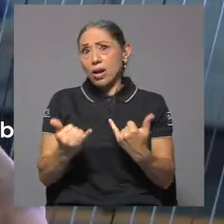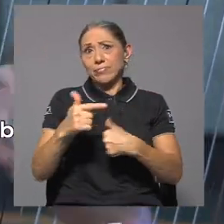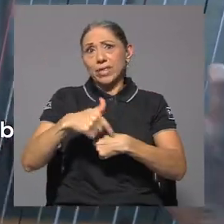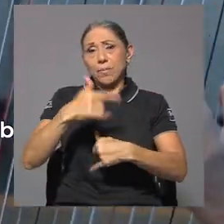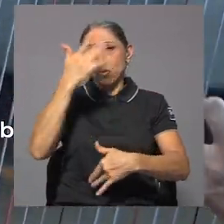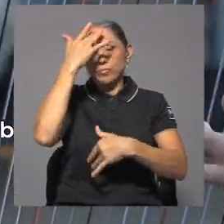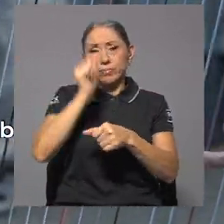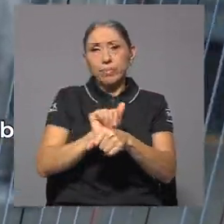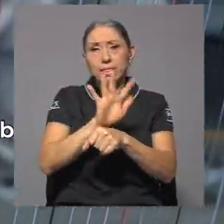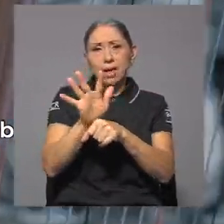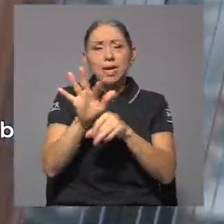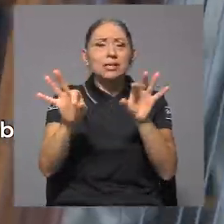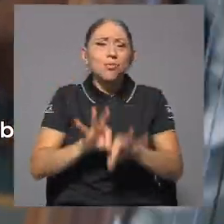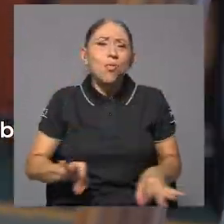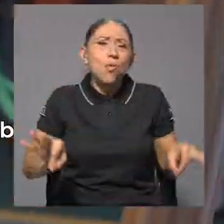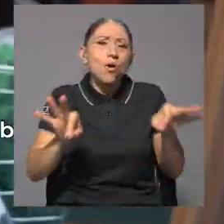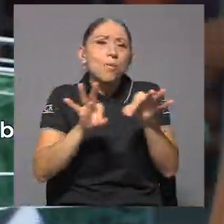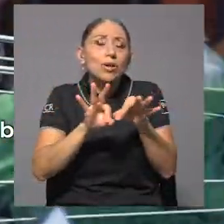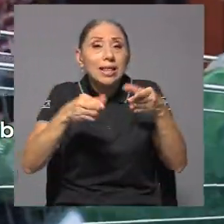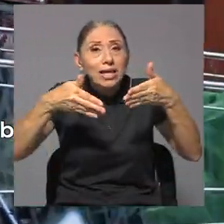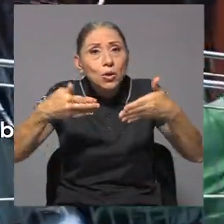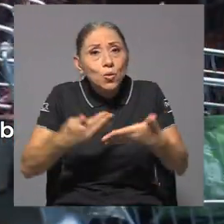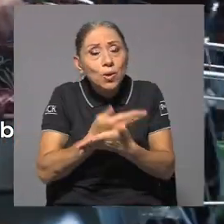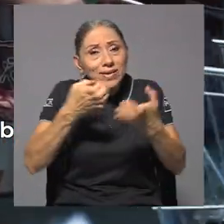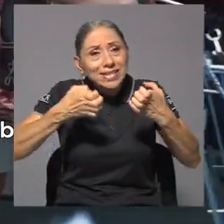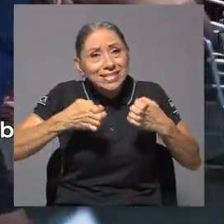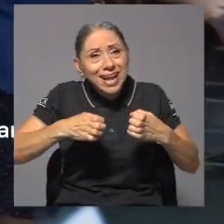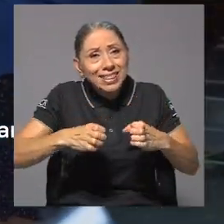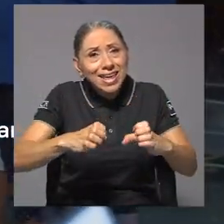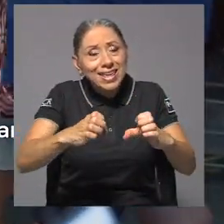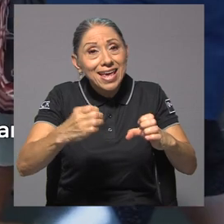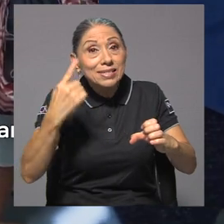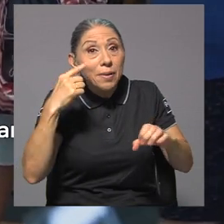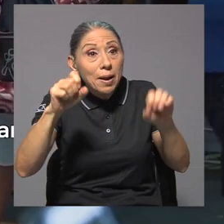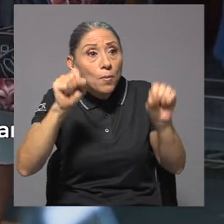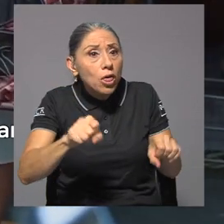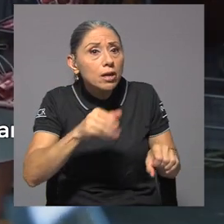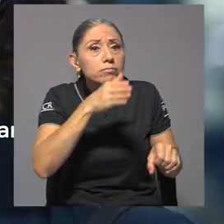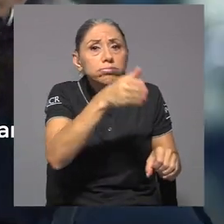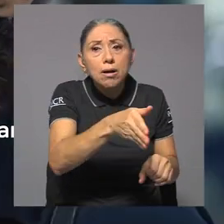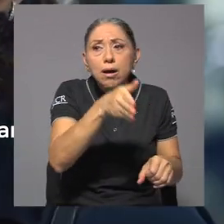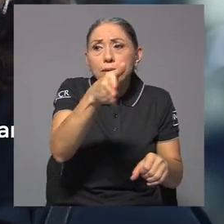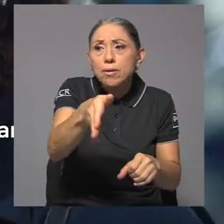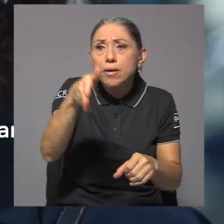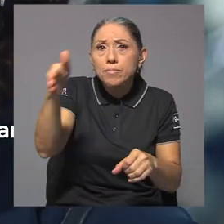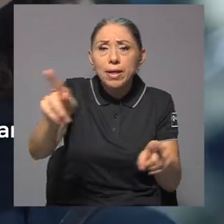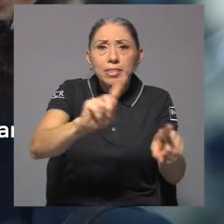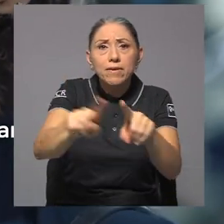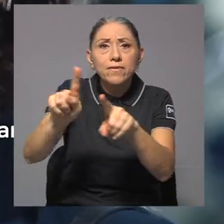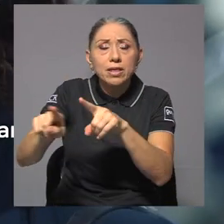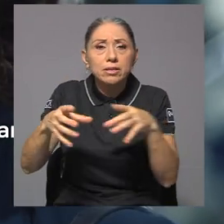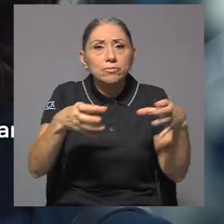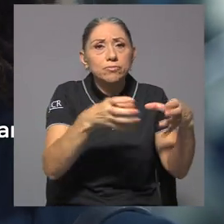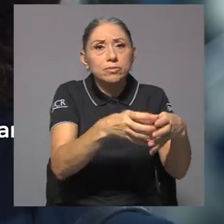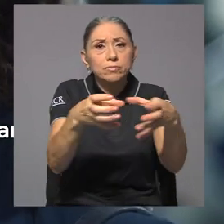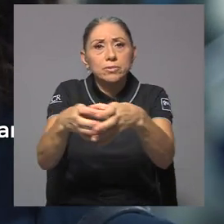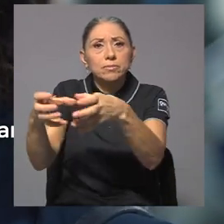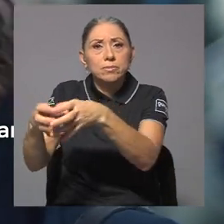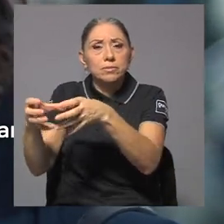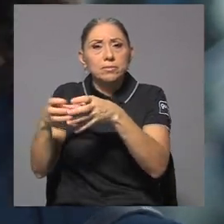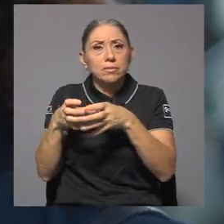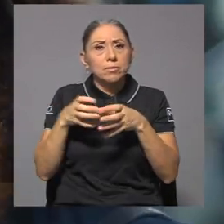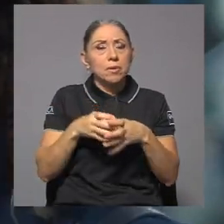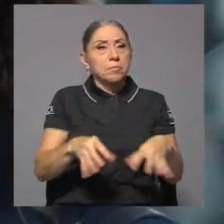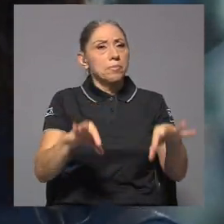de pandemia muy importante que busquemos nuevas estrategias para llegar a los públicos y diferentes públicos metas que se tienen para este tipo de